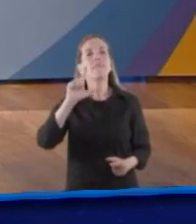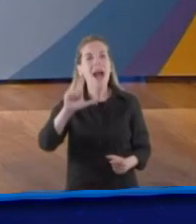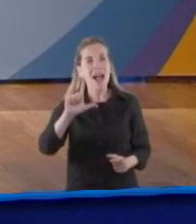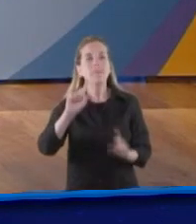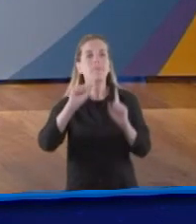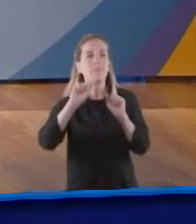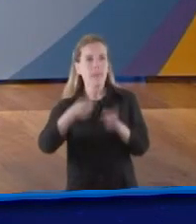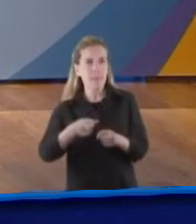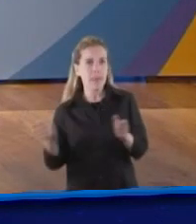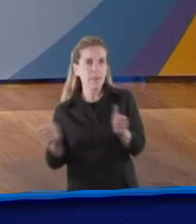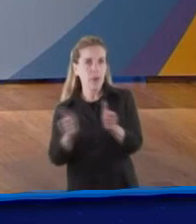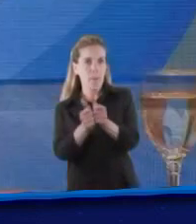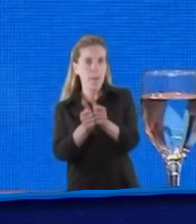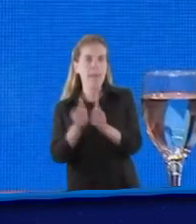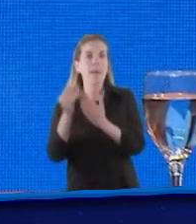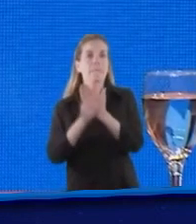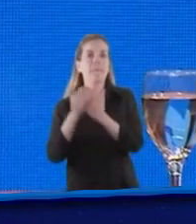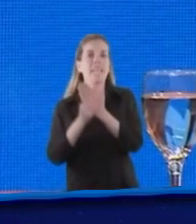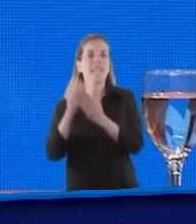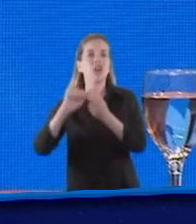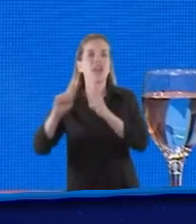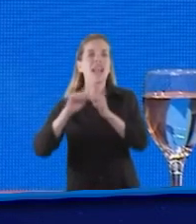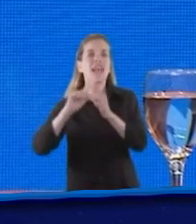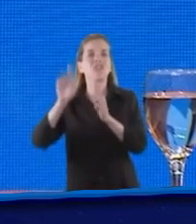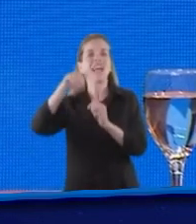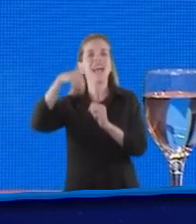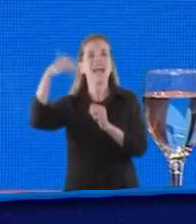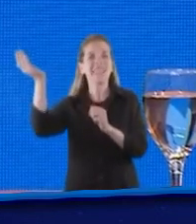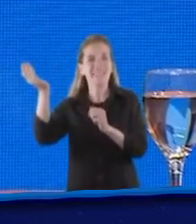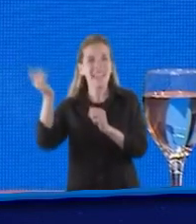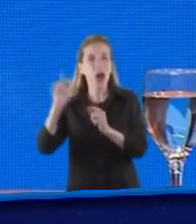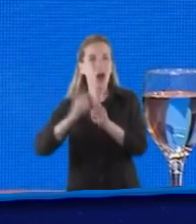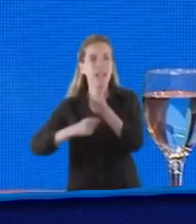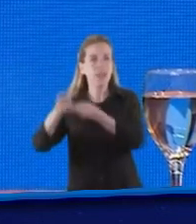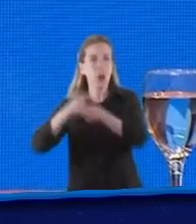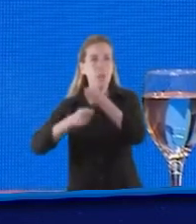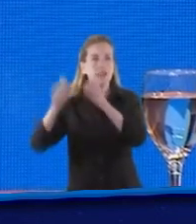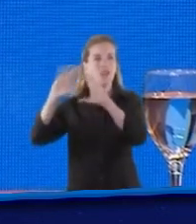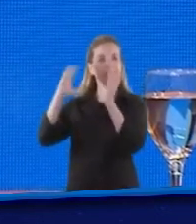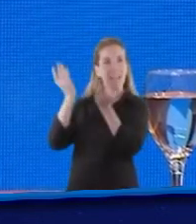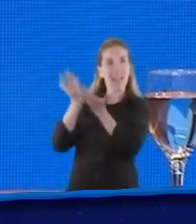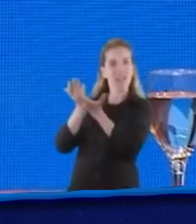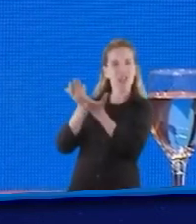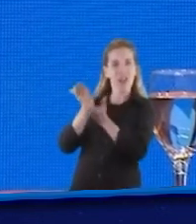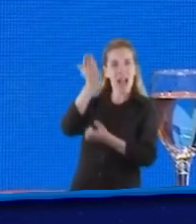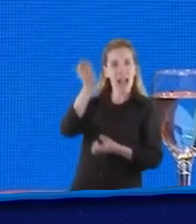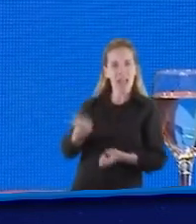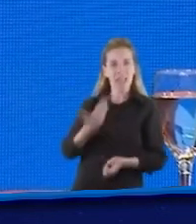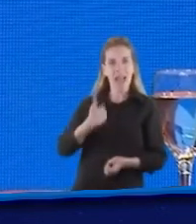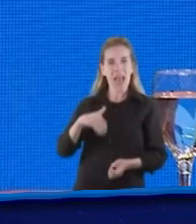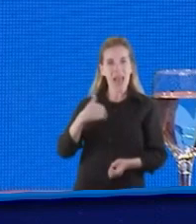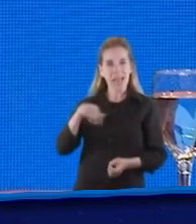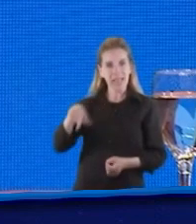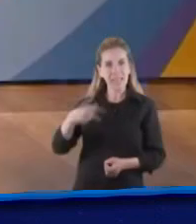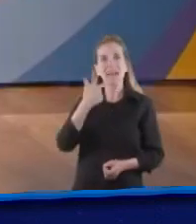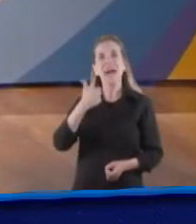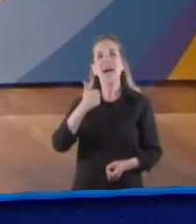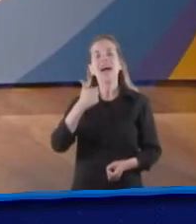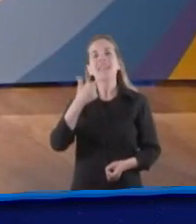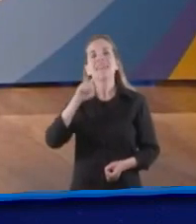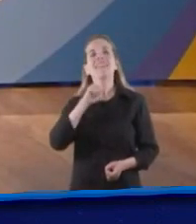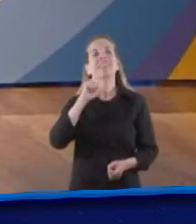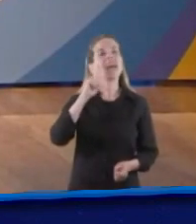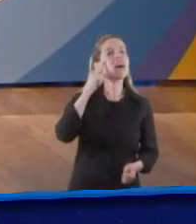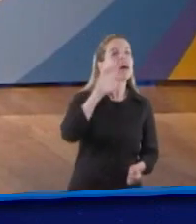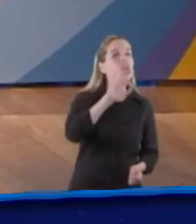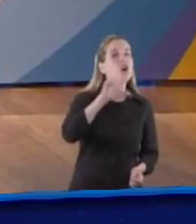es la necesidad de que los países en vías de desarrollo, particularmente América Latina, se puedan trazar rutas de desarrollo de